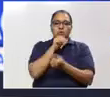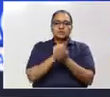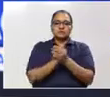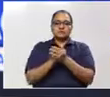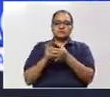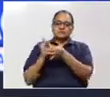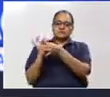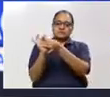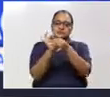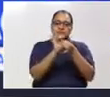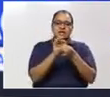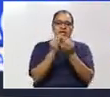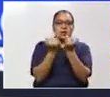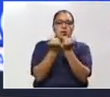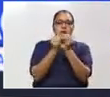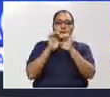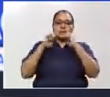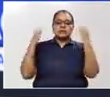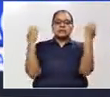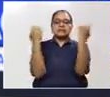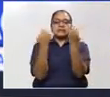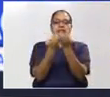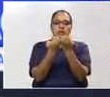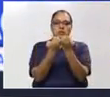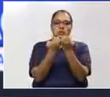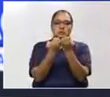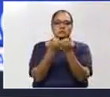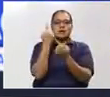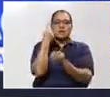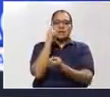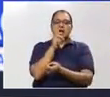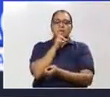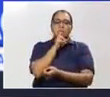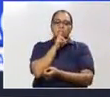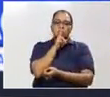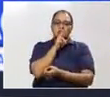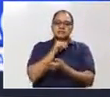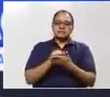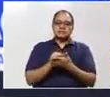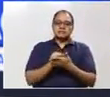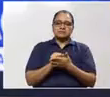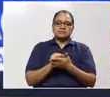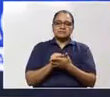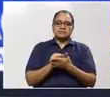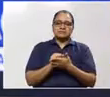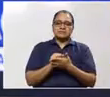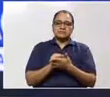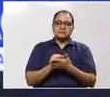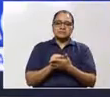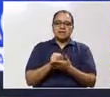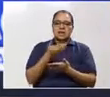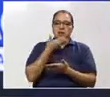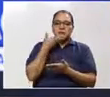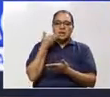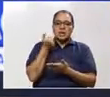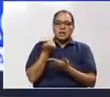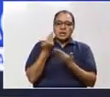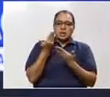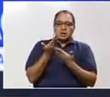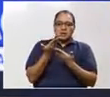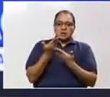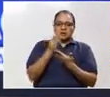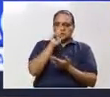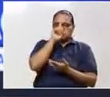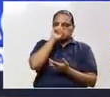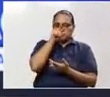por Honduras. Es por eso que nos ponemos a la orden y los mejores mintes